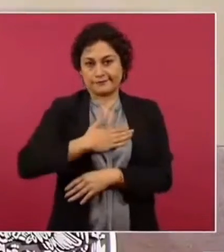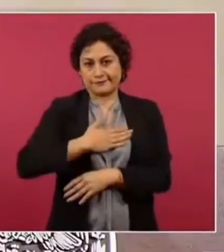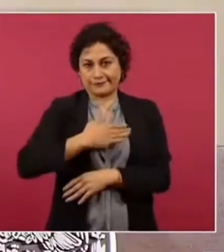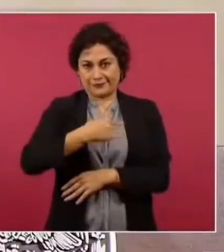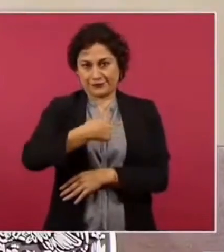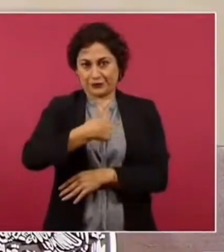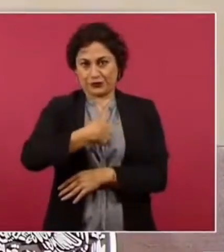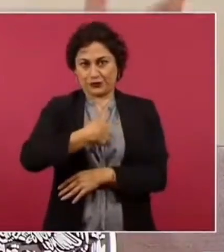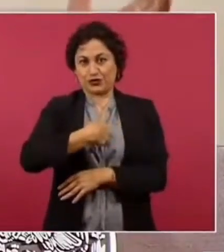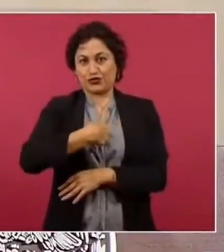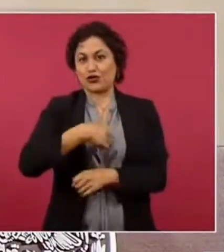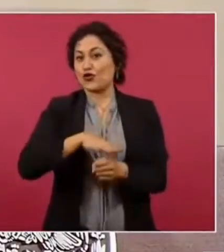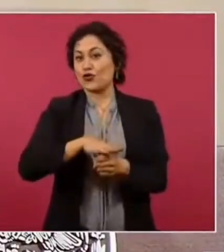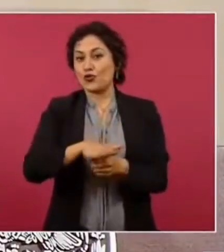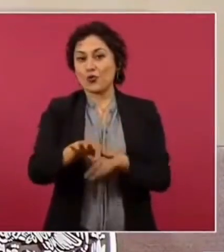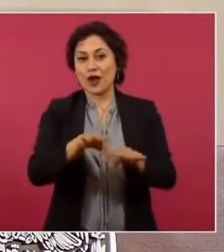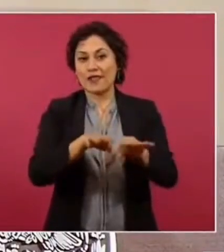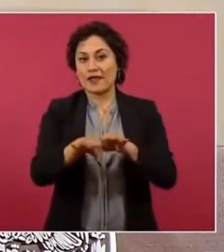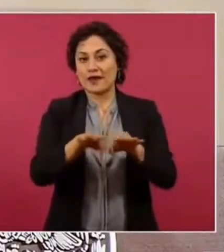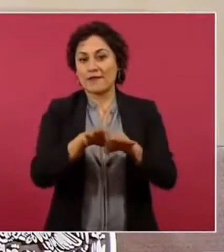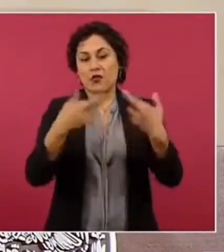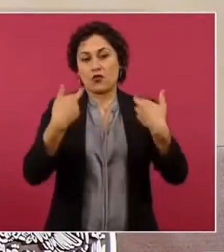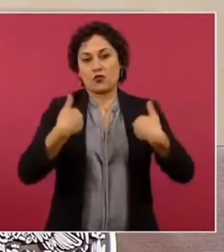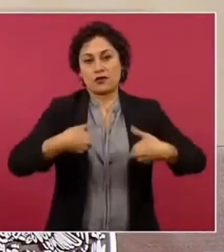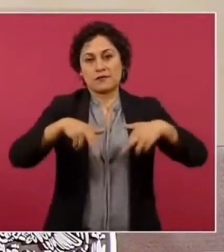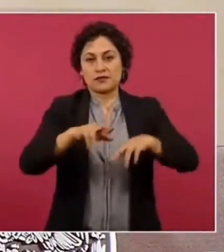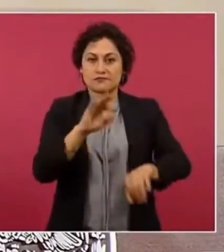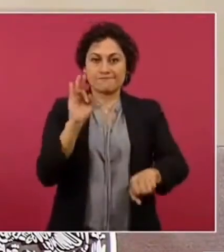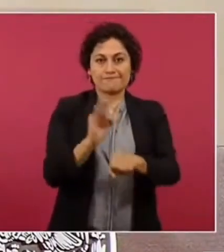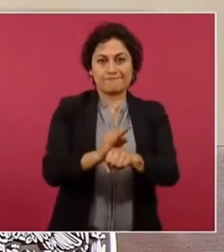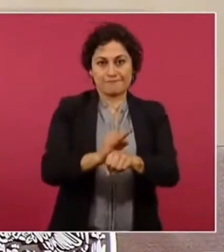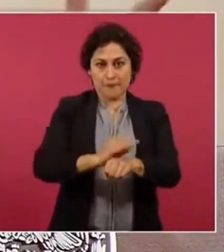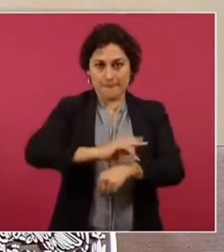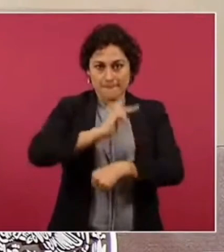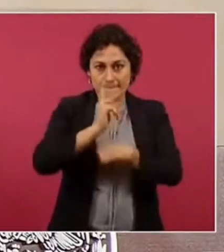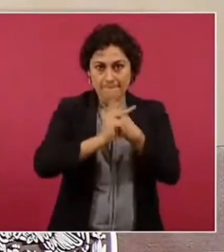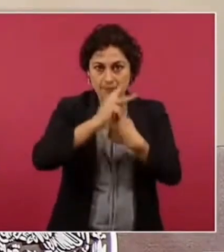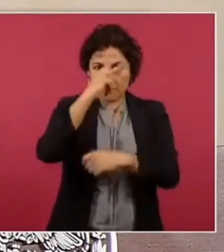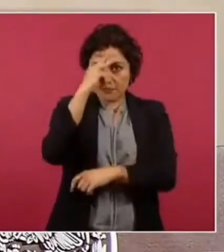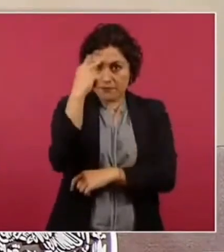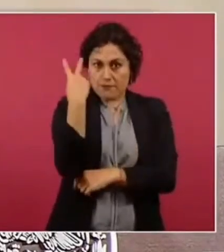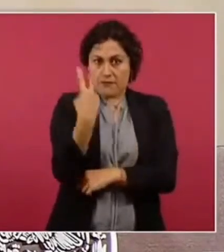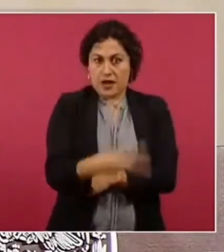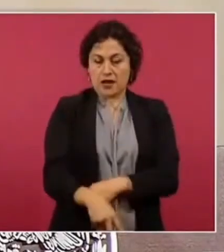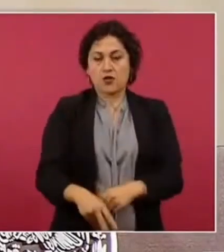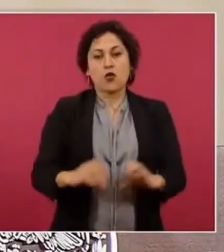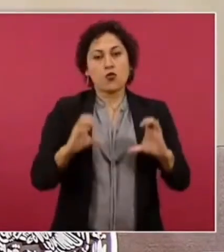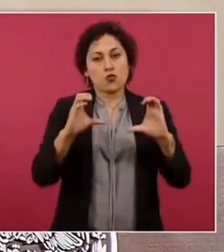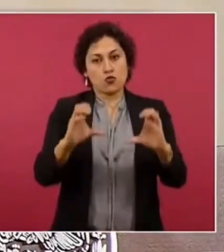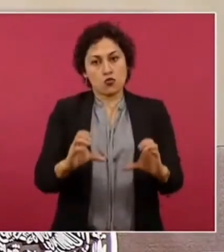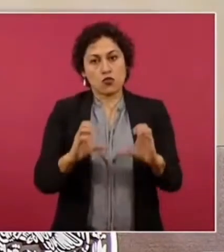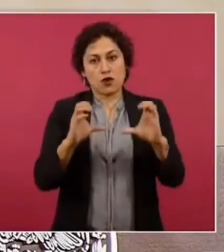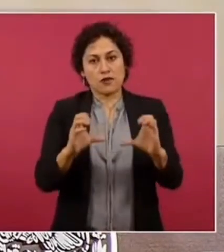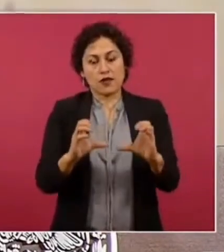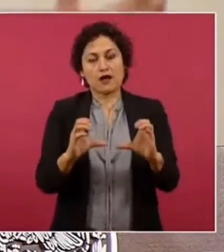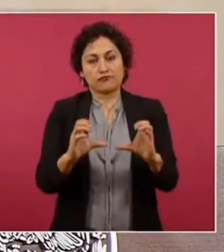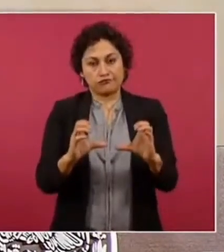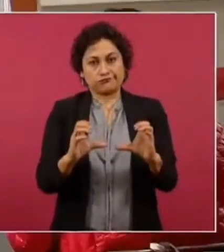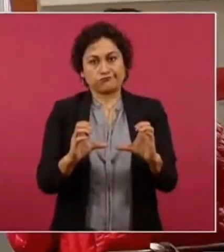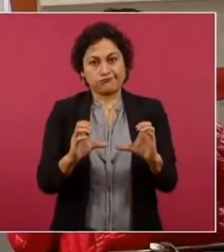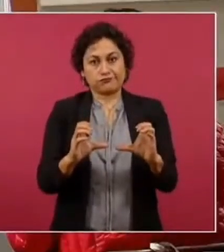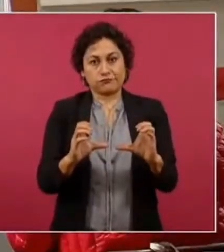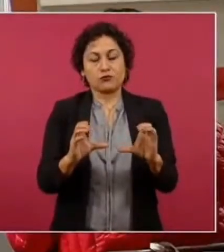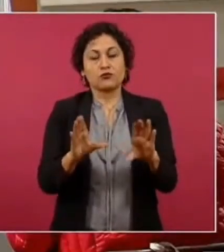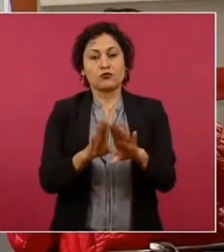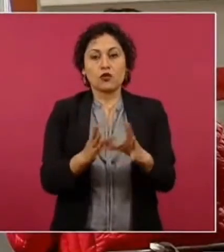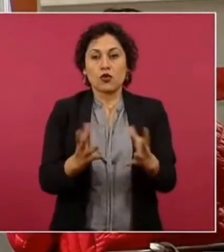representar los intereses del pueblo de México y cuidar nuestro territorio que no se